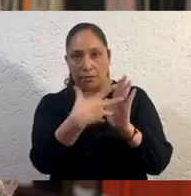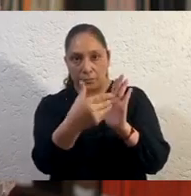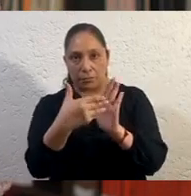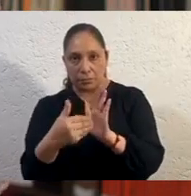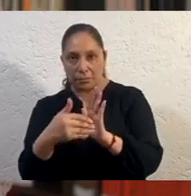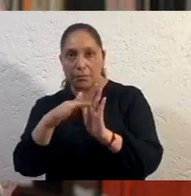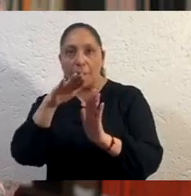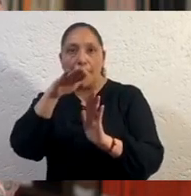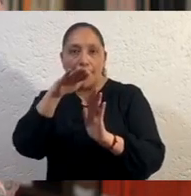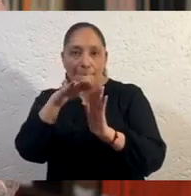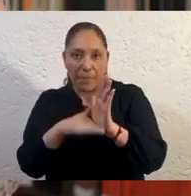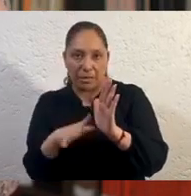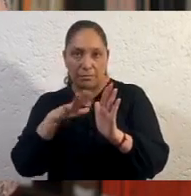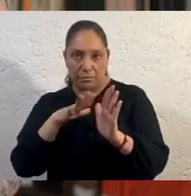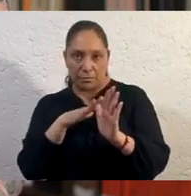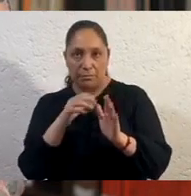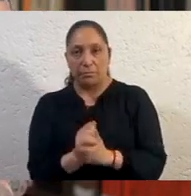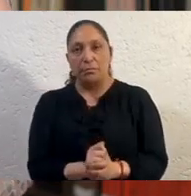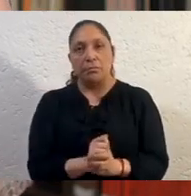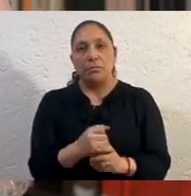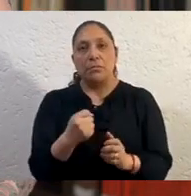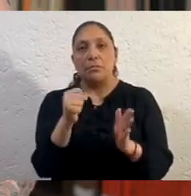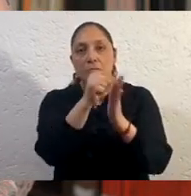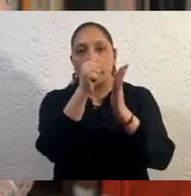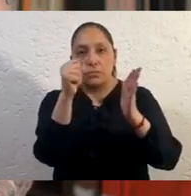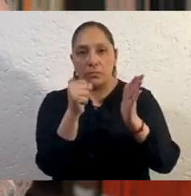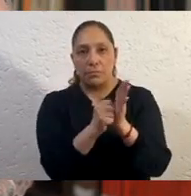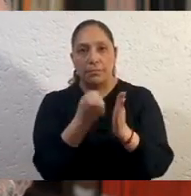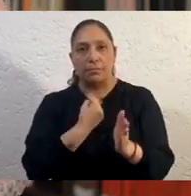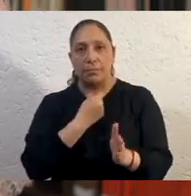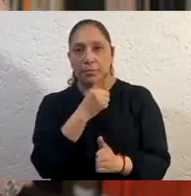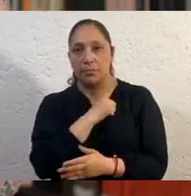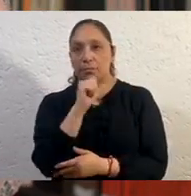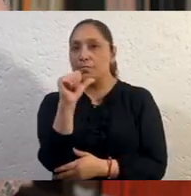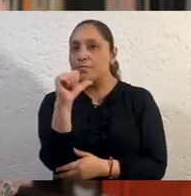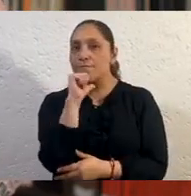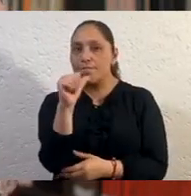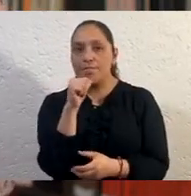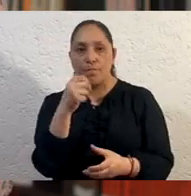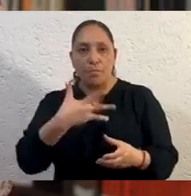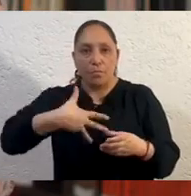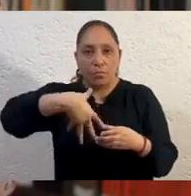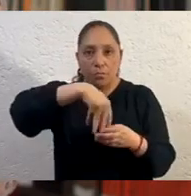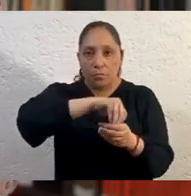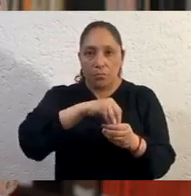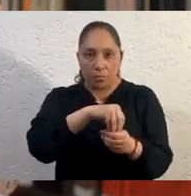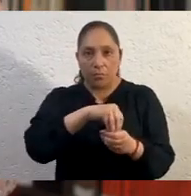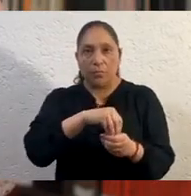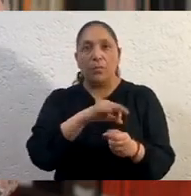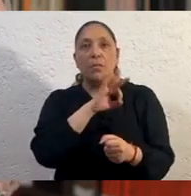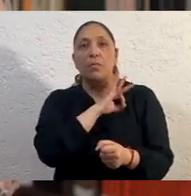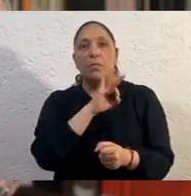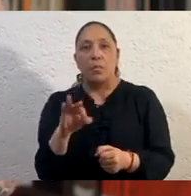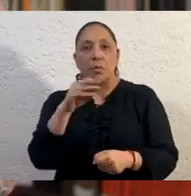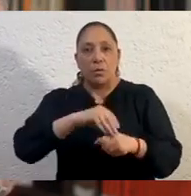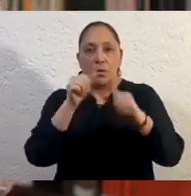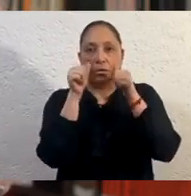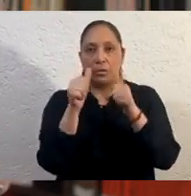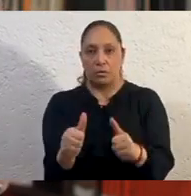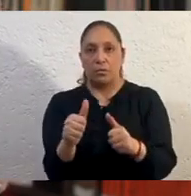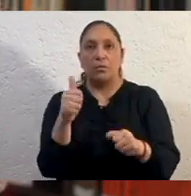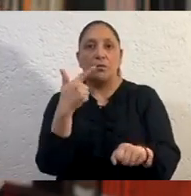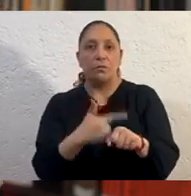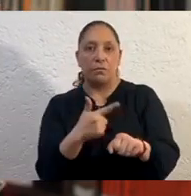Que nuestro sistema de salud no se sature y se pueda atender a los enfermos graves lo mejor posible.